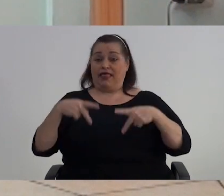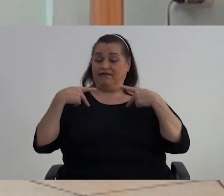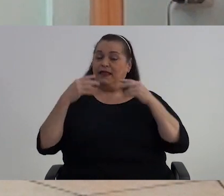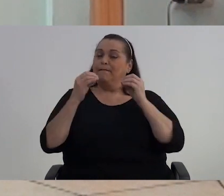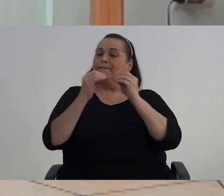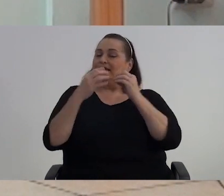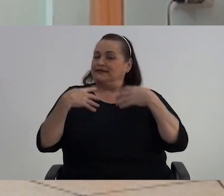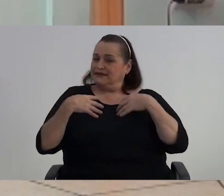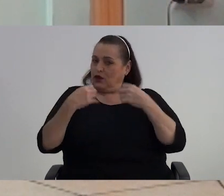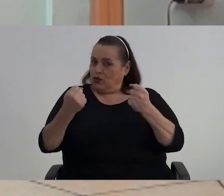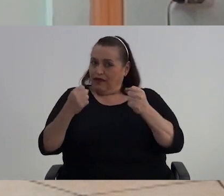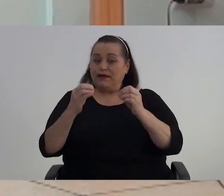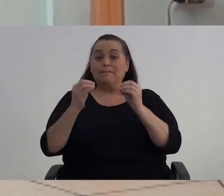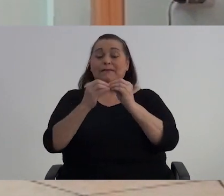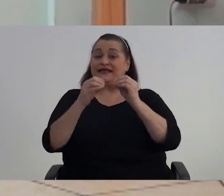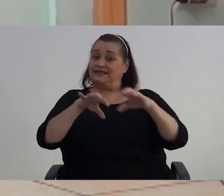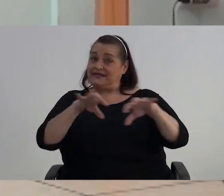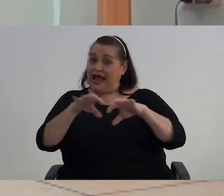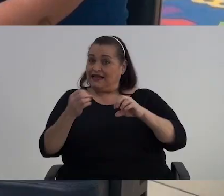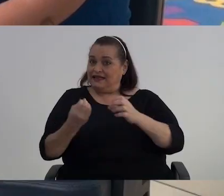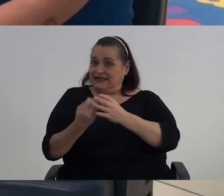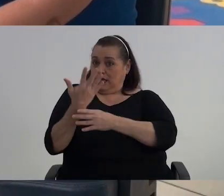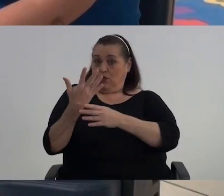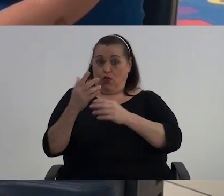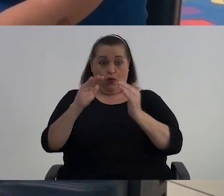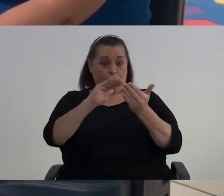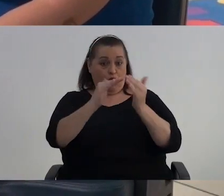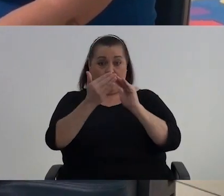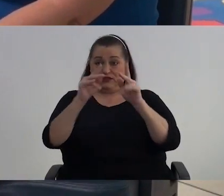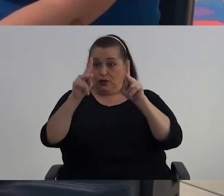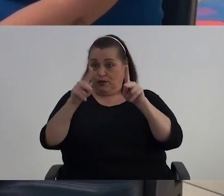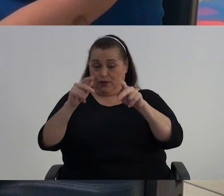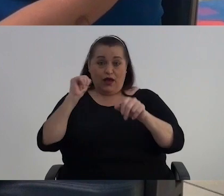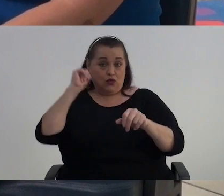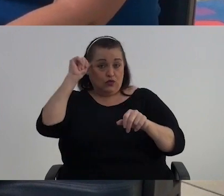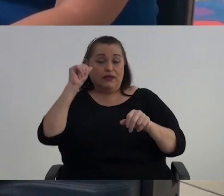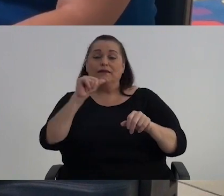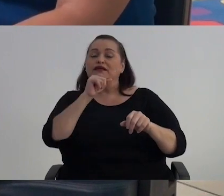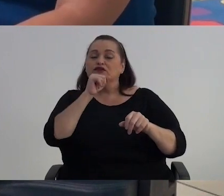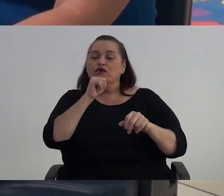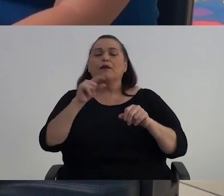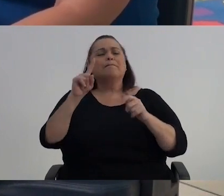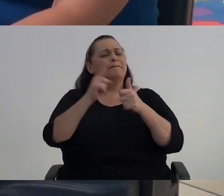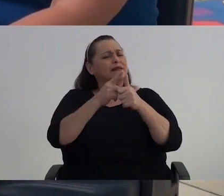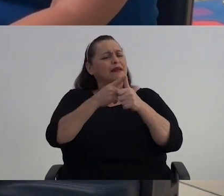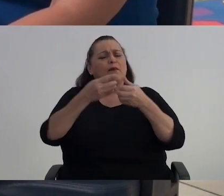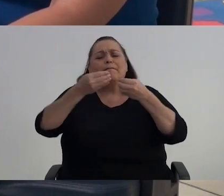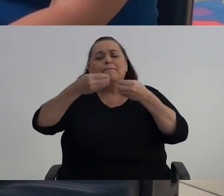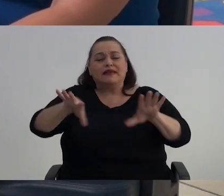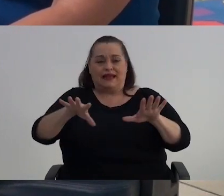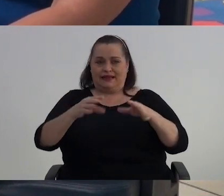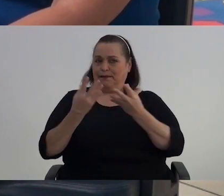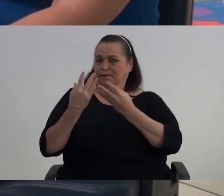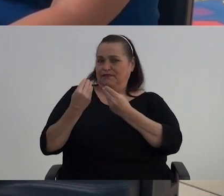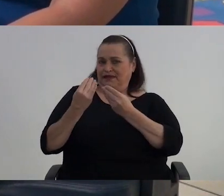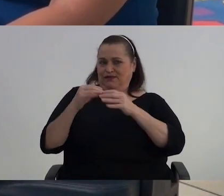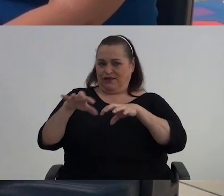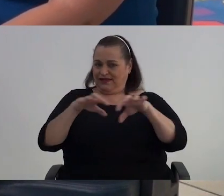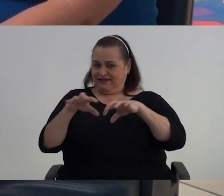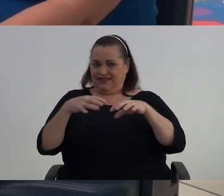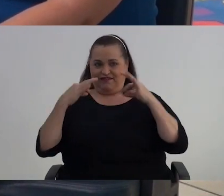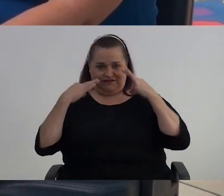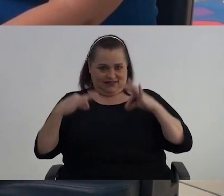saludables y más activos En la población adulta mayor? Primero es perderle el miedo A la actividad física